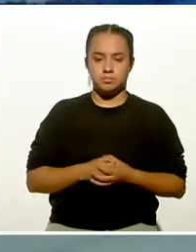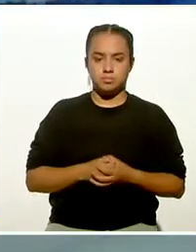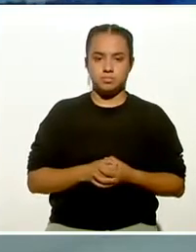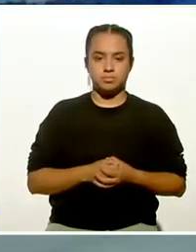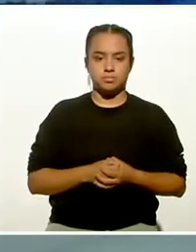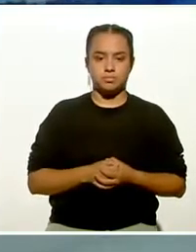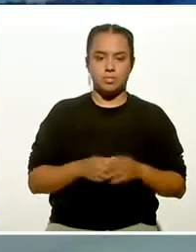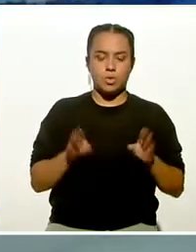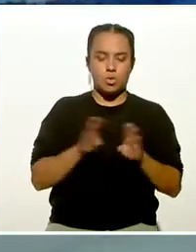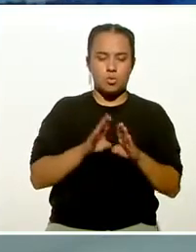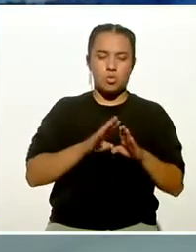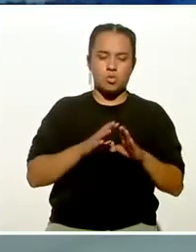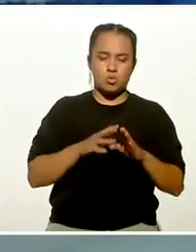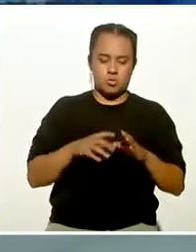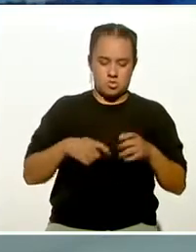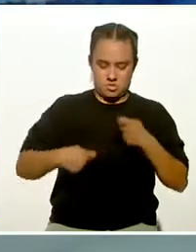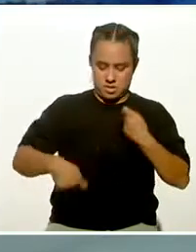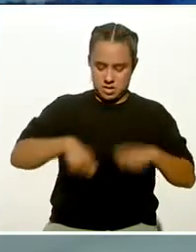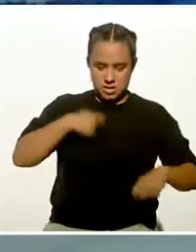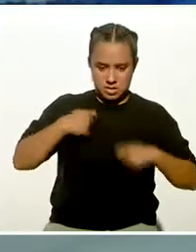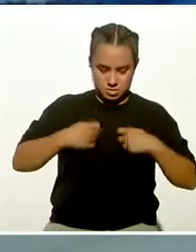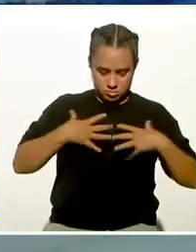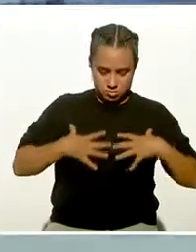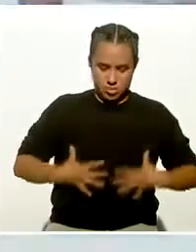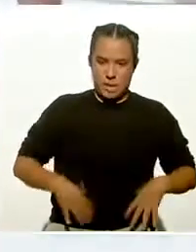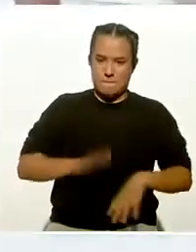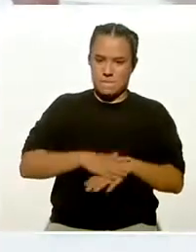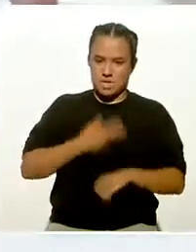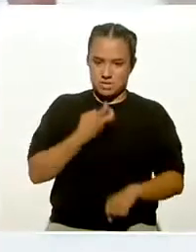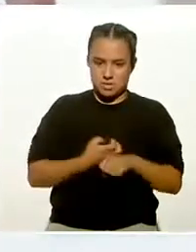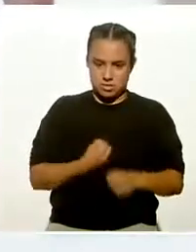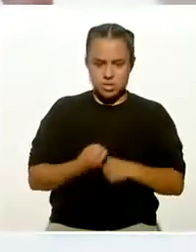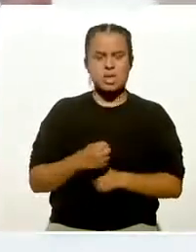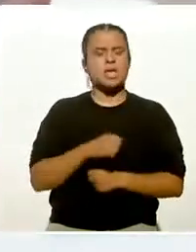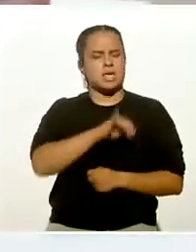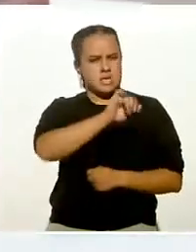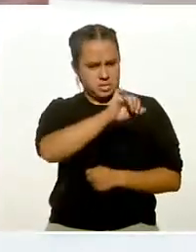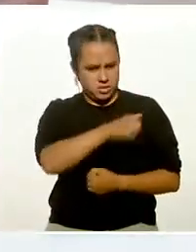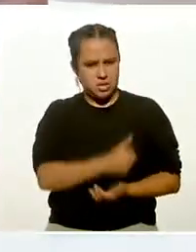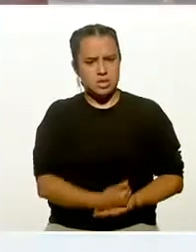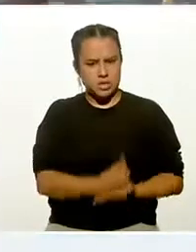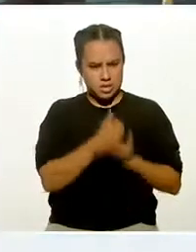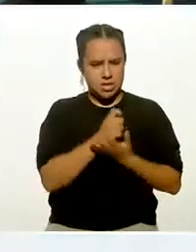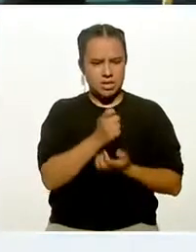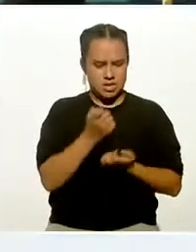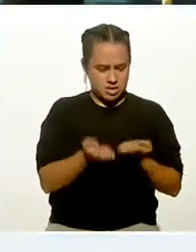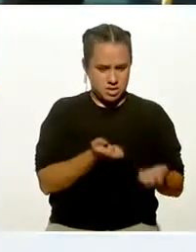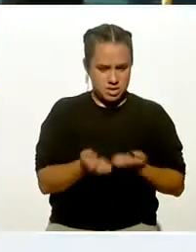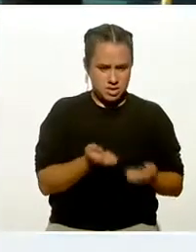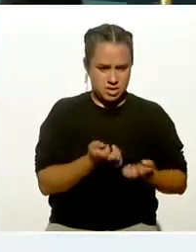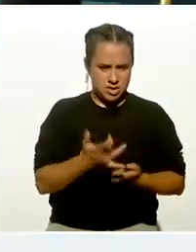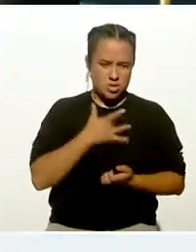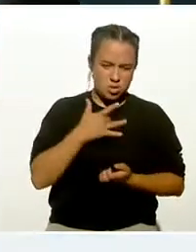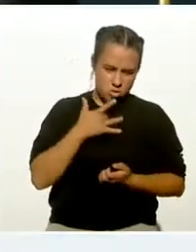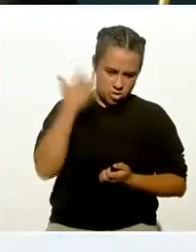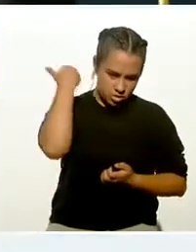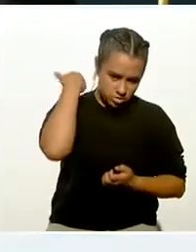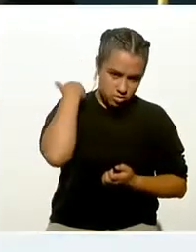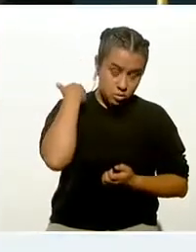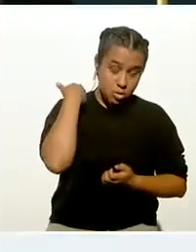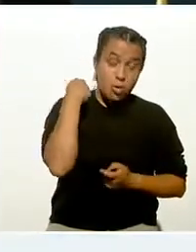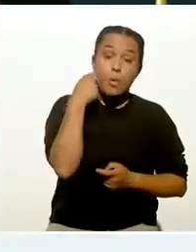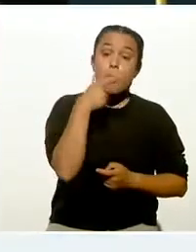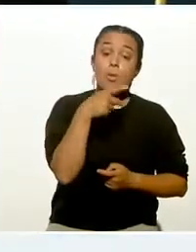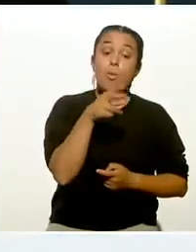estiramientos y fuerza isométrica. Sí ayuda como ejercicio cardiovascular cuando